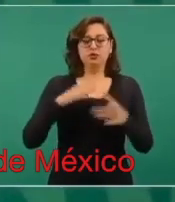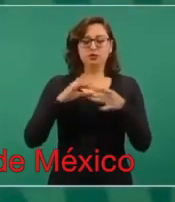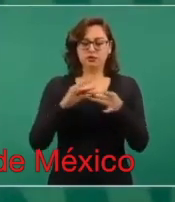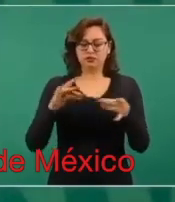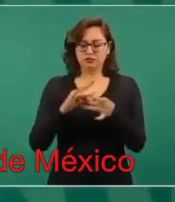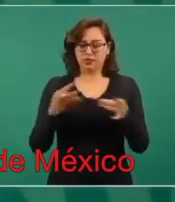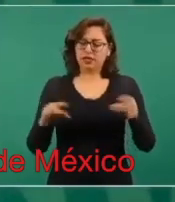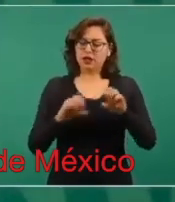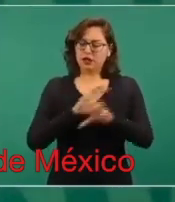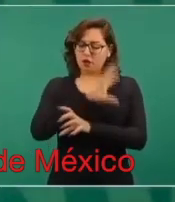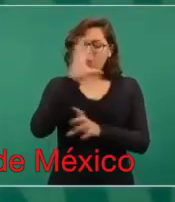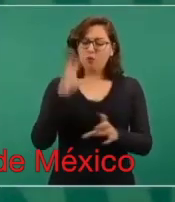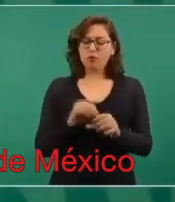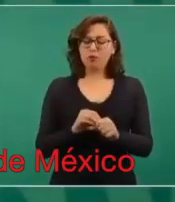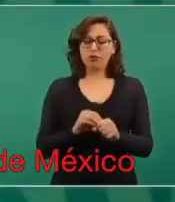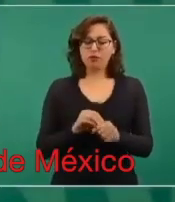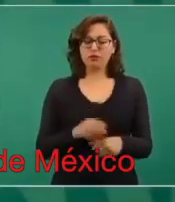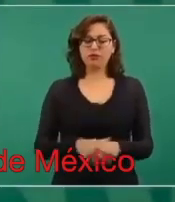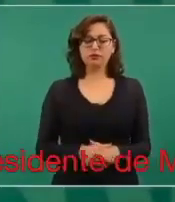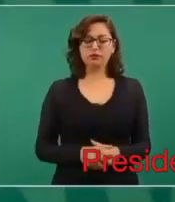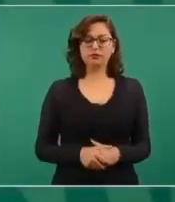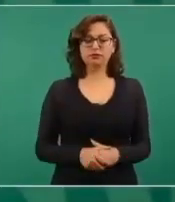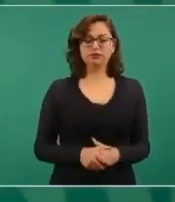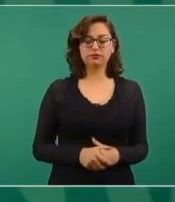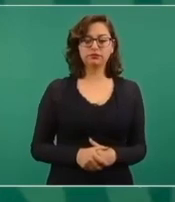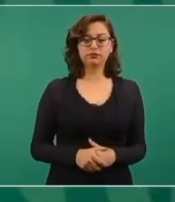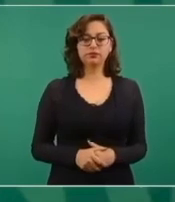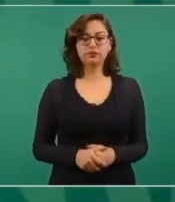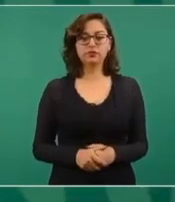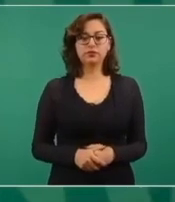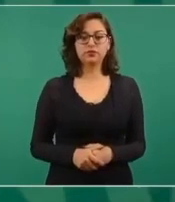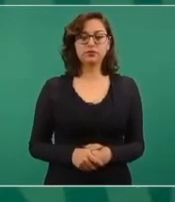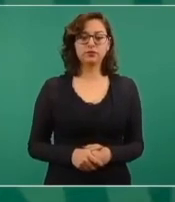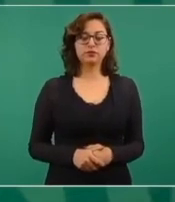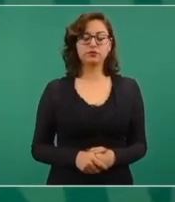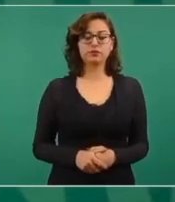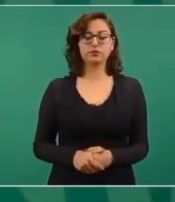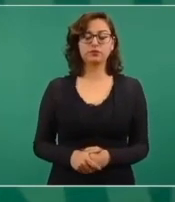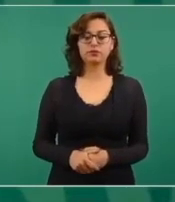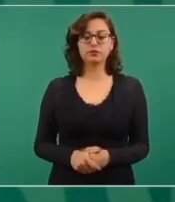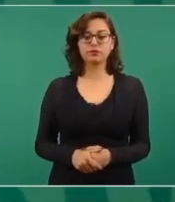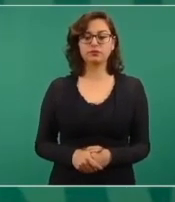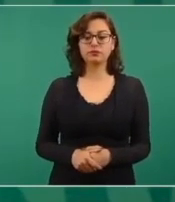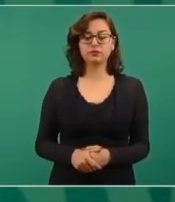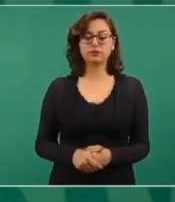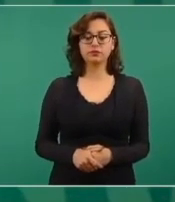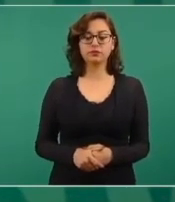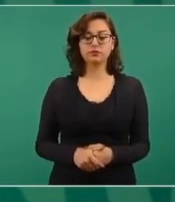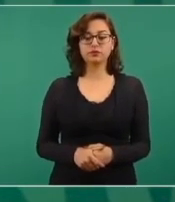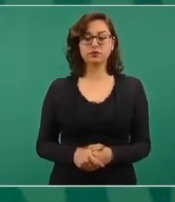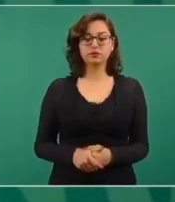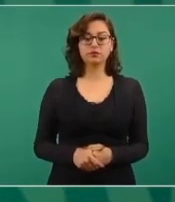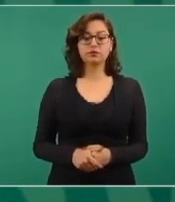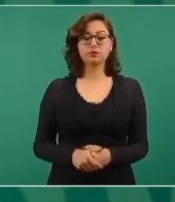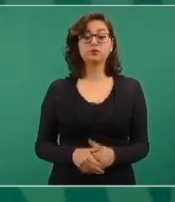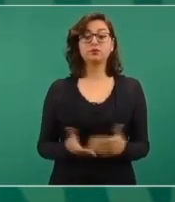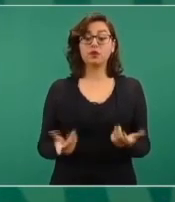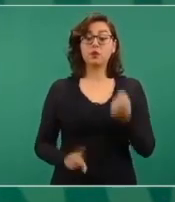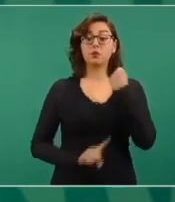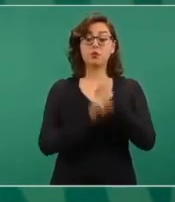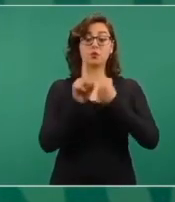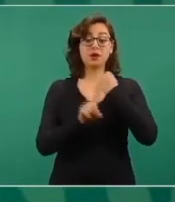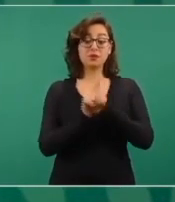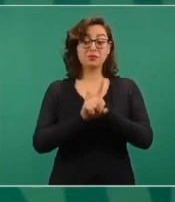los elementos. Es una confrontación que se da de tiempo atrás